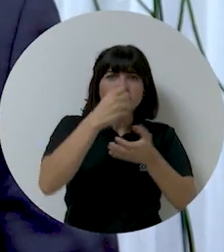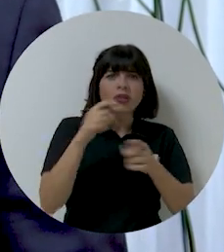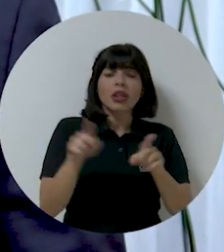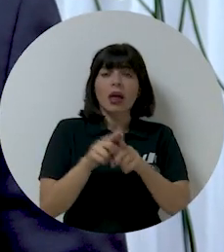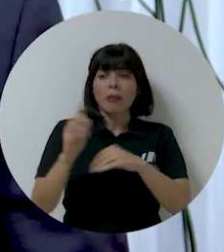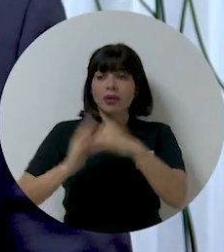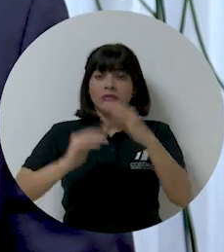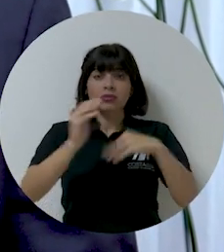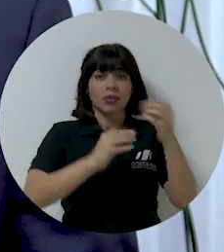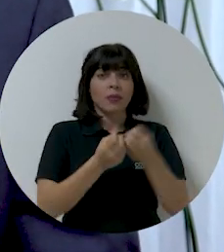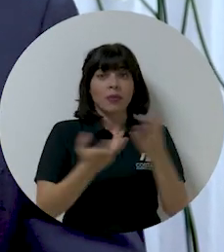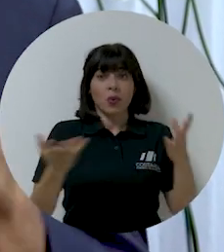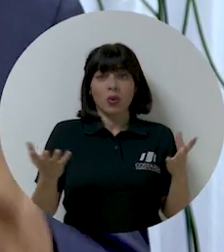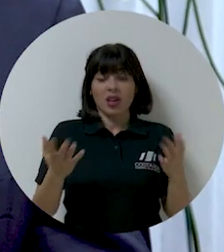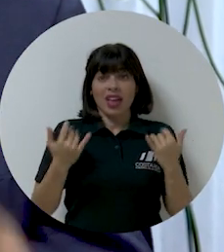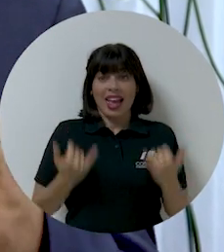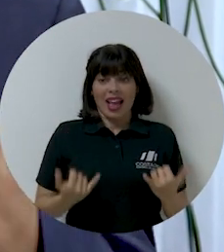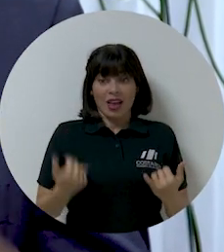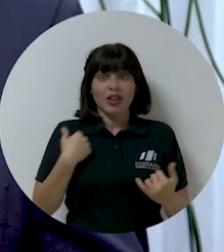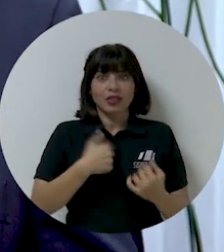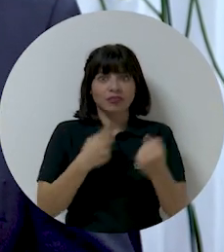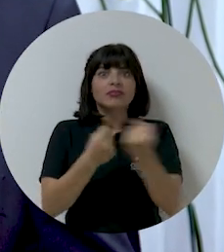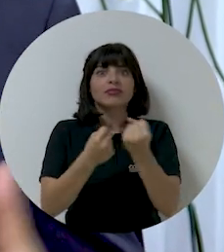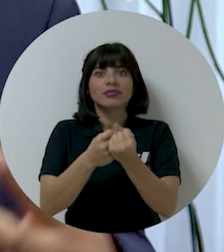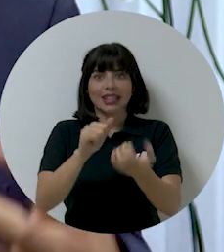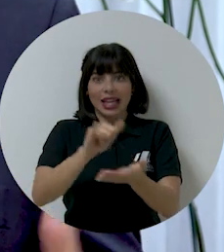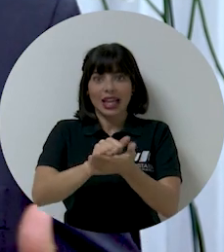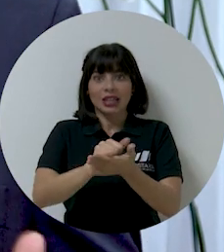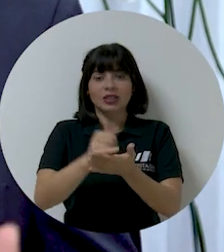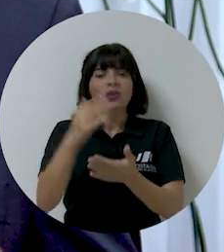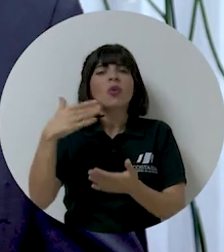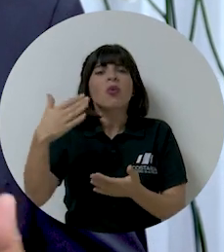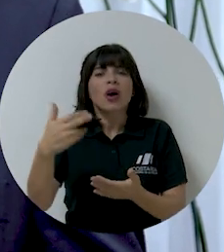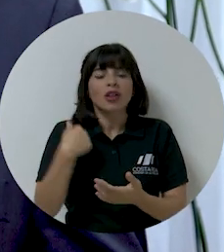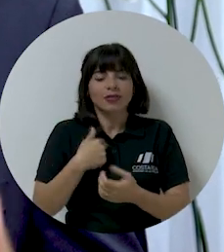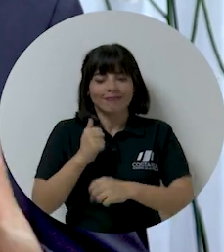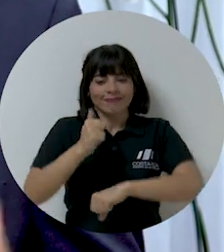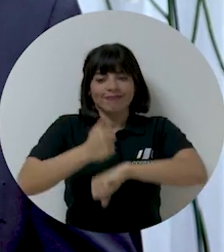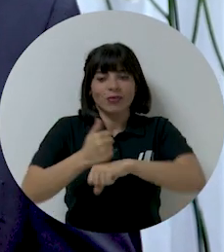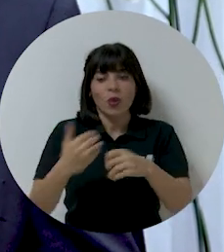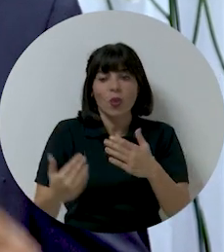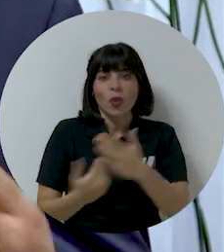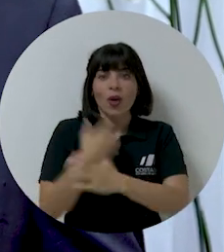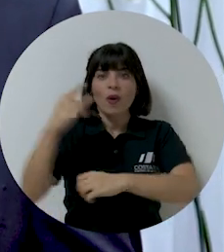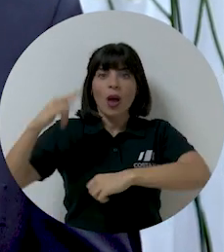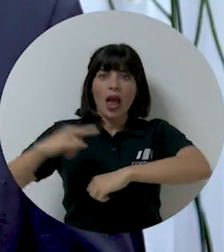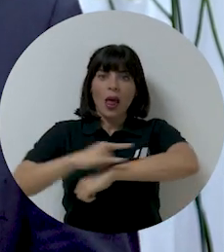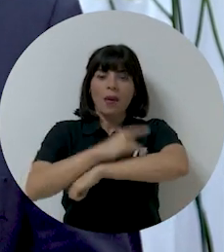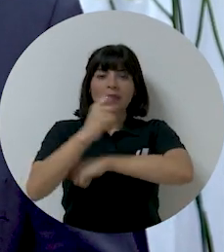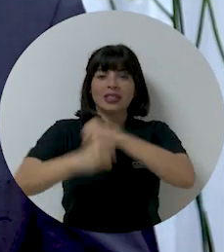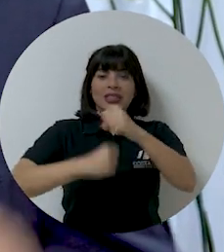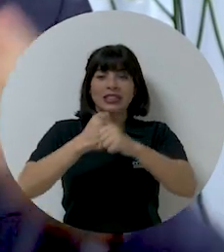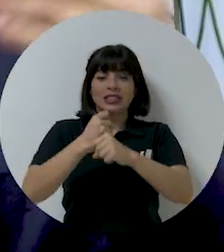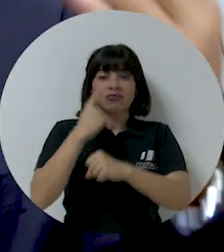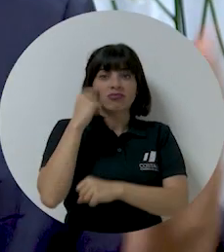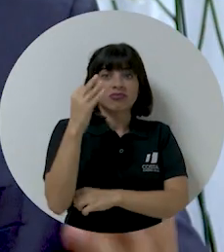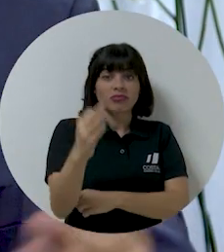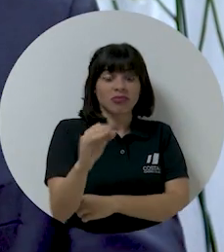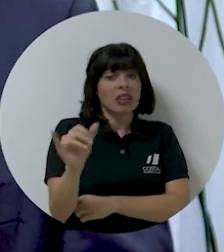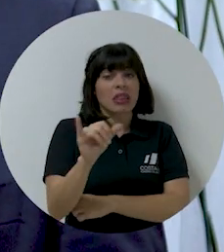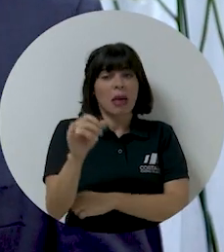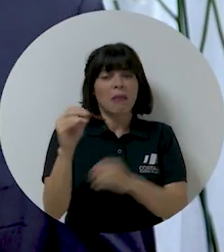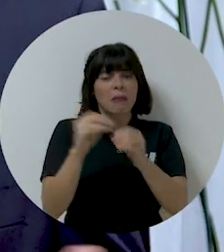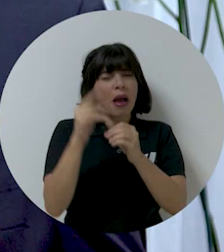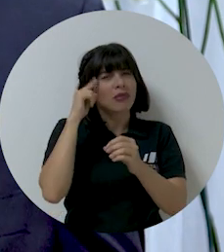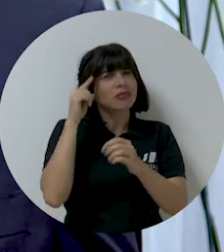infraestructura pública. Eso es lo que estamos impulsando al sentar las bases para el nuevo aeropuerto del siglo XXI e incluso más